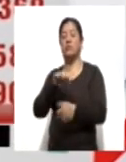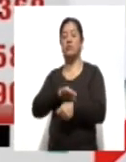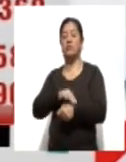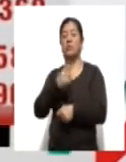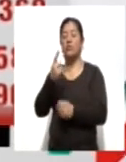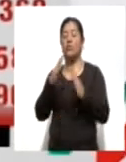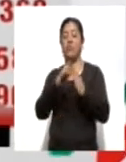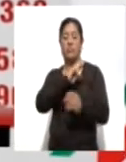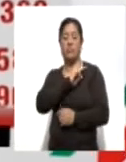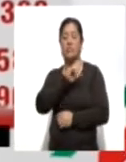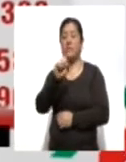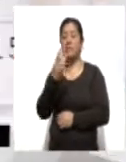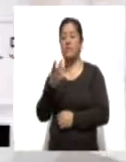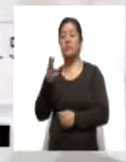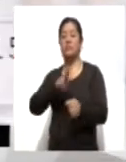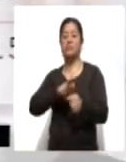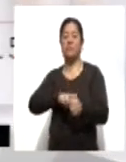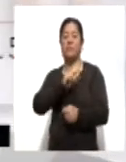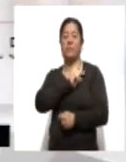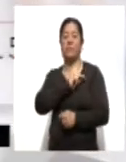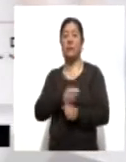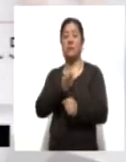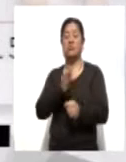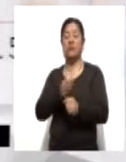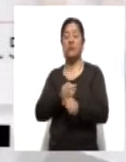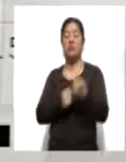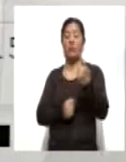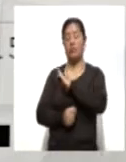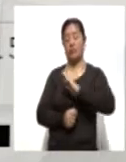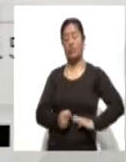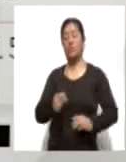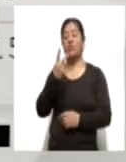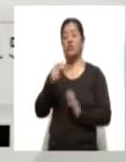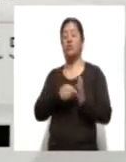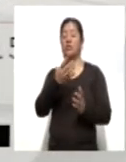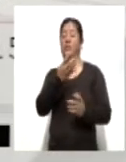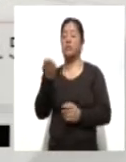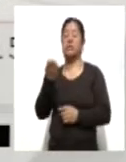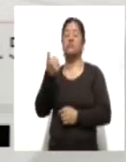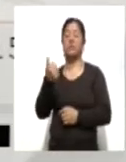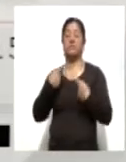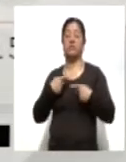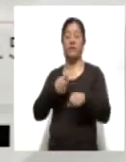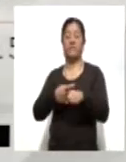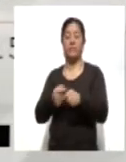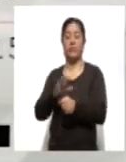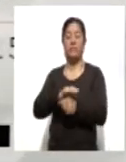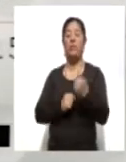y 23 en hospital privado. Hasta este momento, Tlaxcala registra 2.906 casos, Zapisaco 1